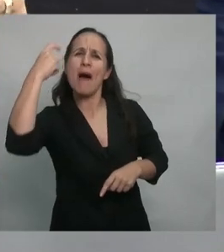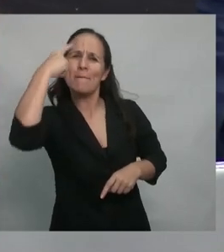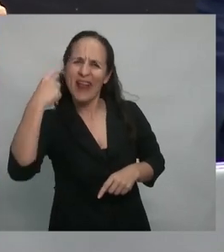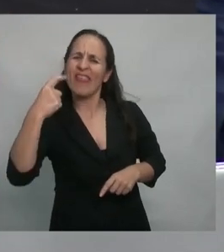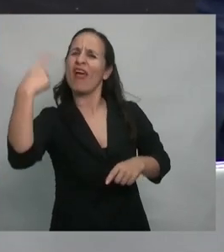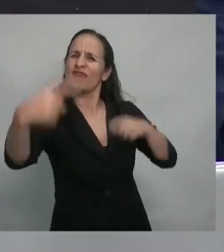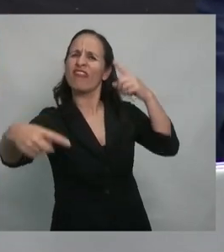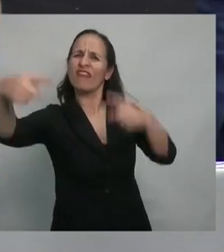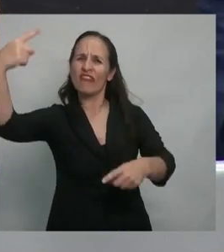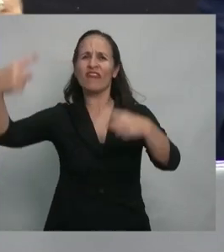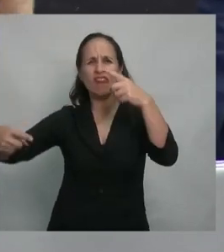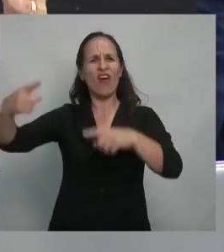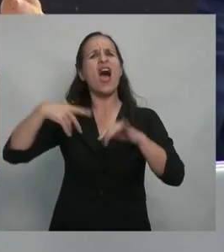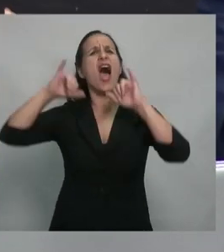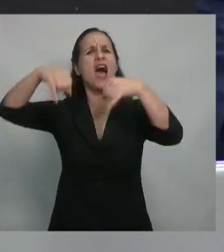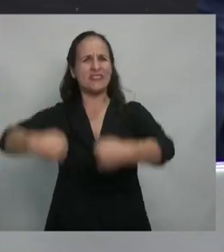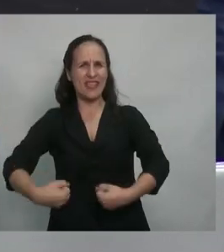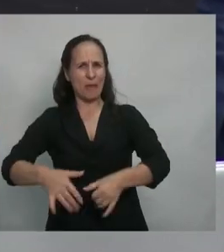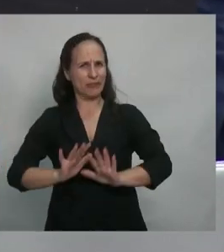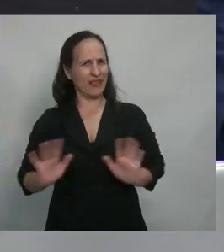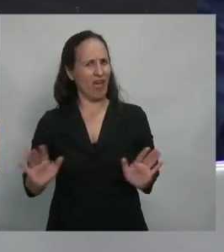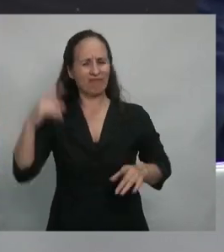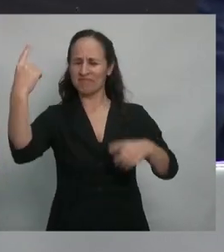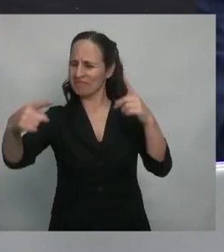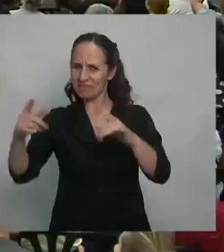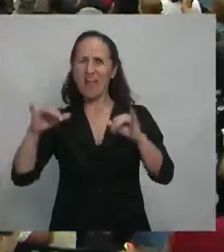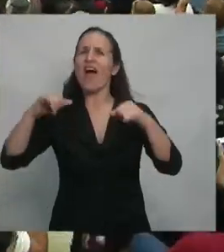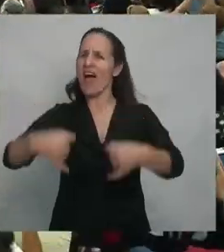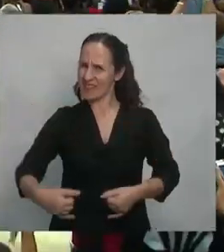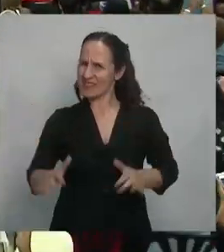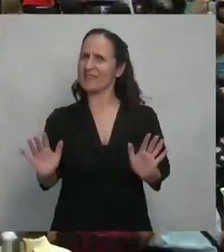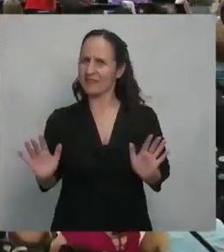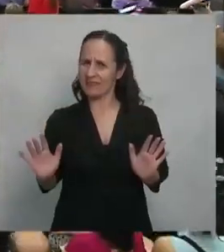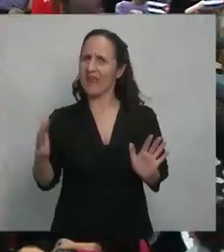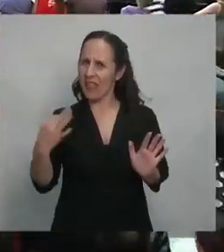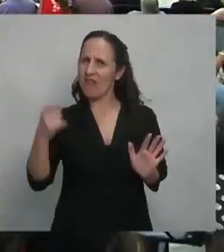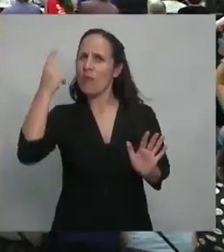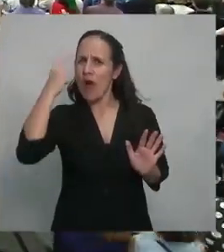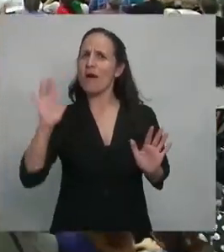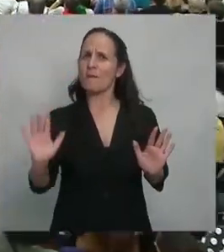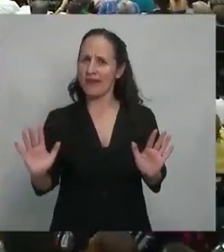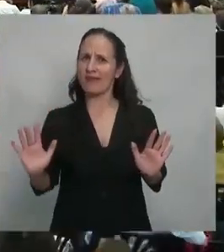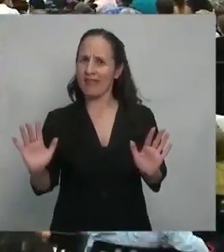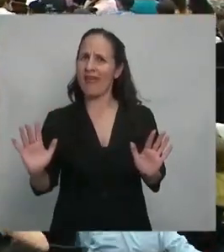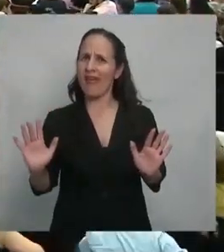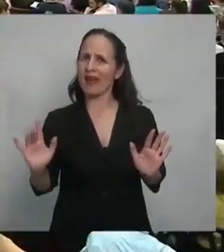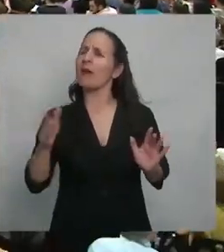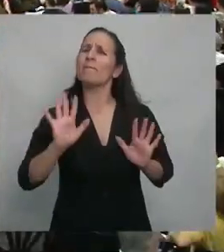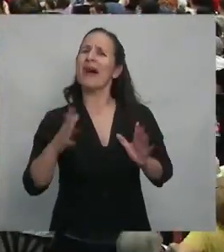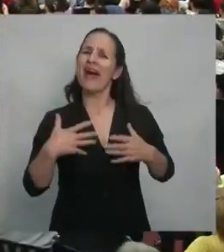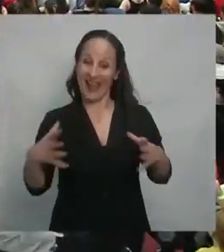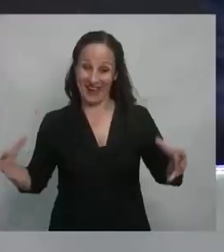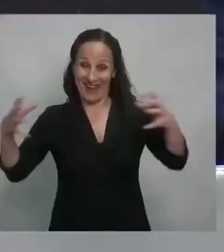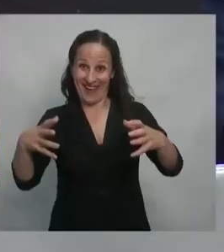eso sin llevarlo a la división de